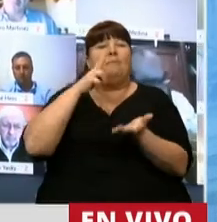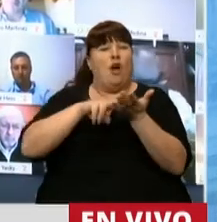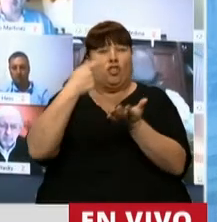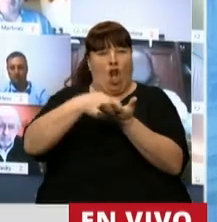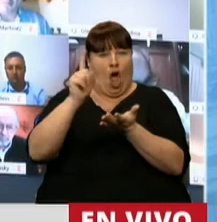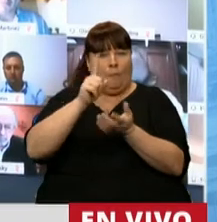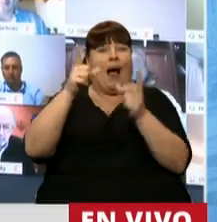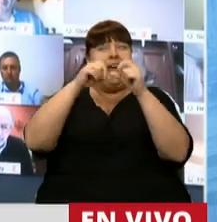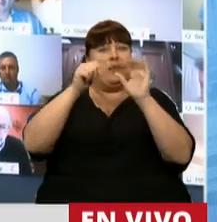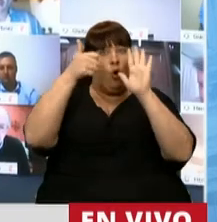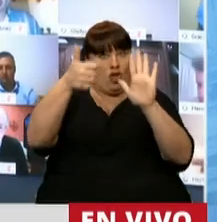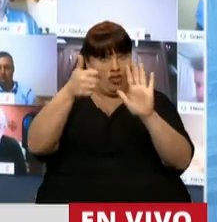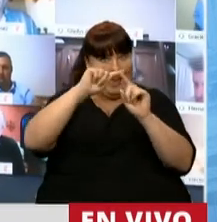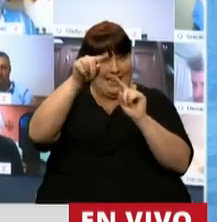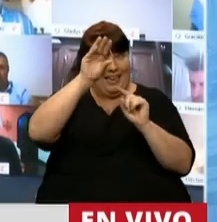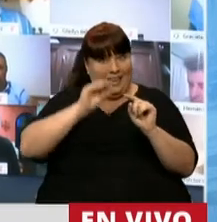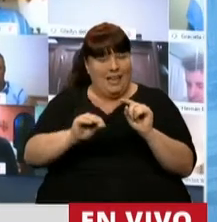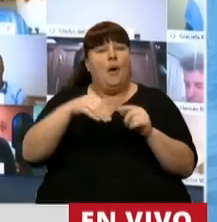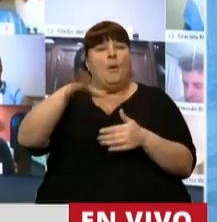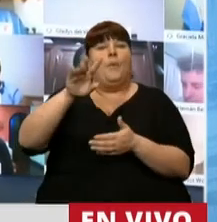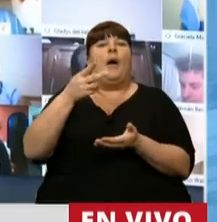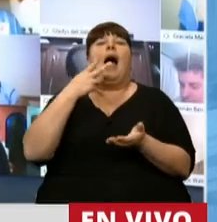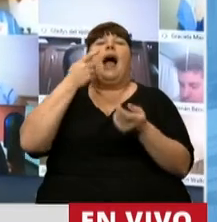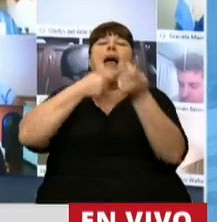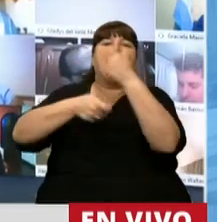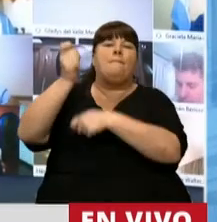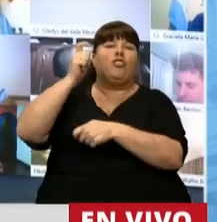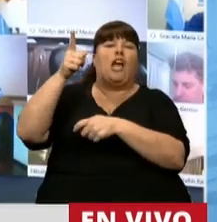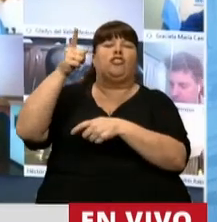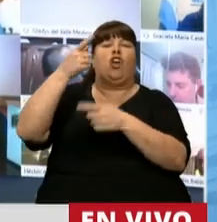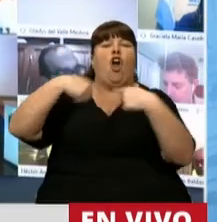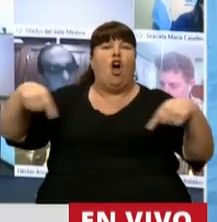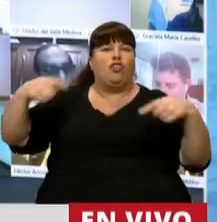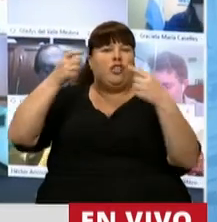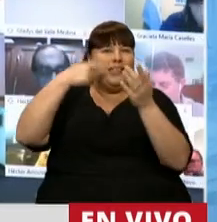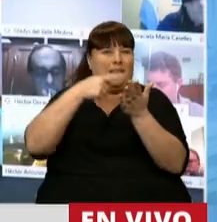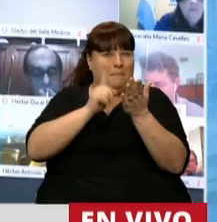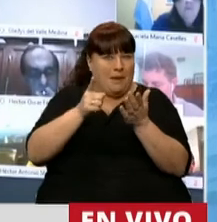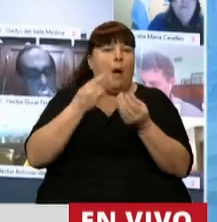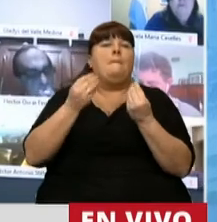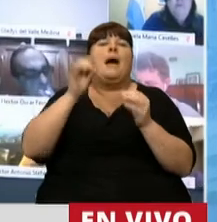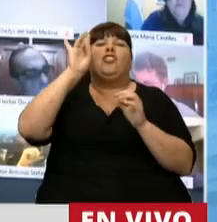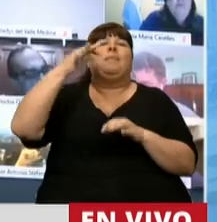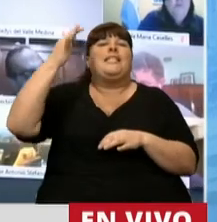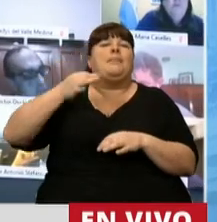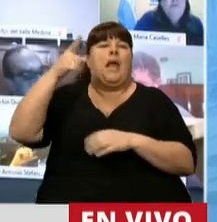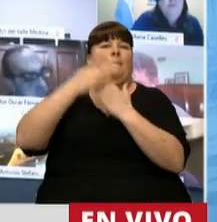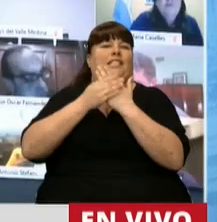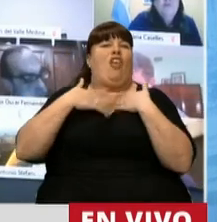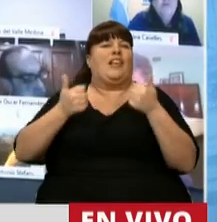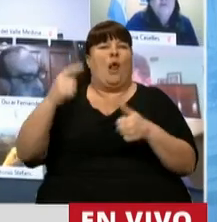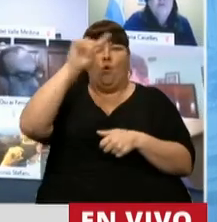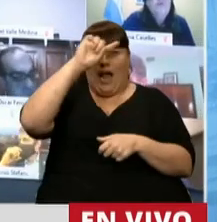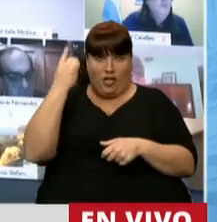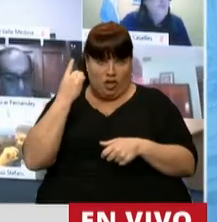establecidas en el artículo sexto se aplicarán a las importaciones de las mercaderías allí mencionadas para uso exclusivo del Ministerio de